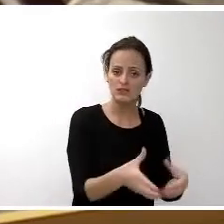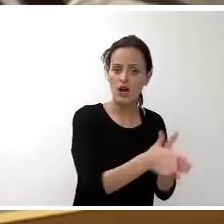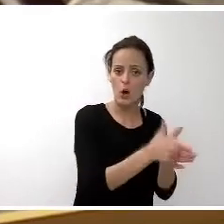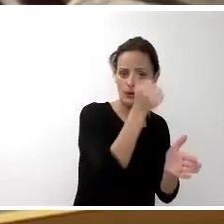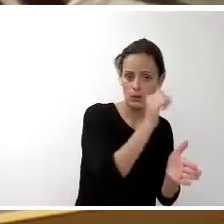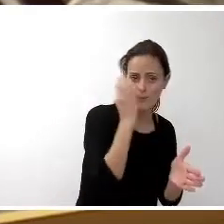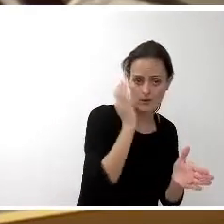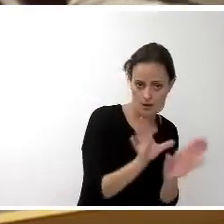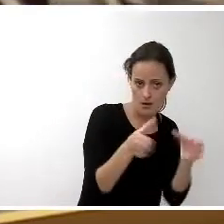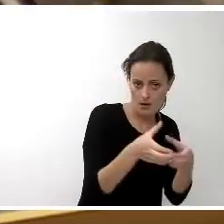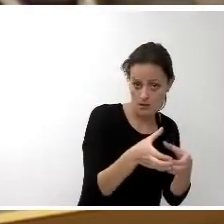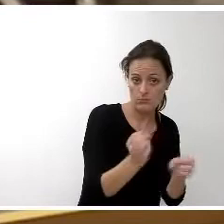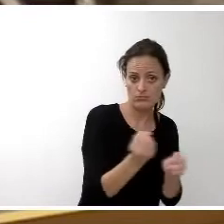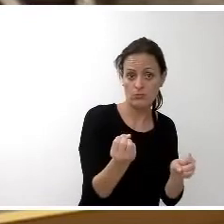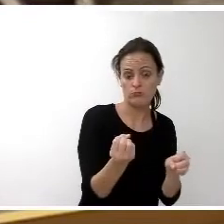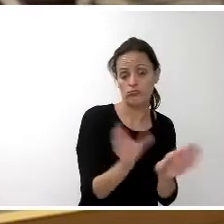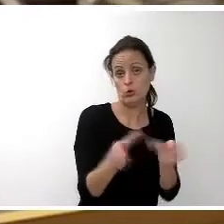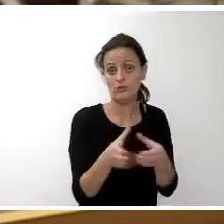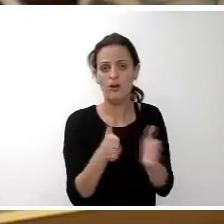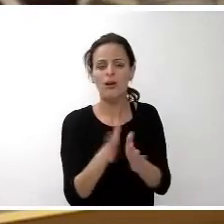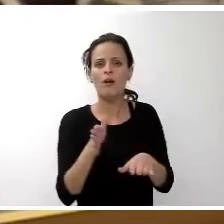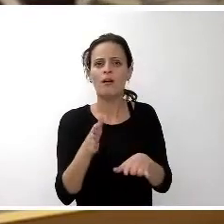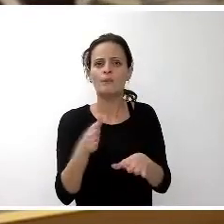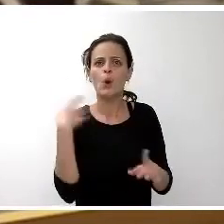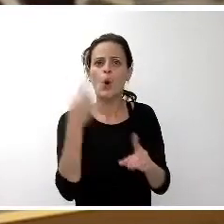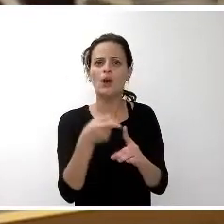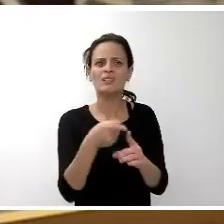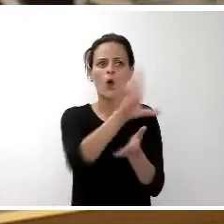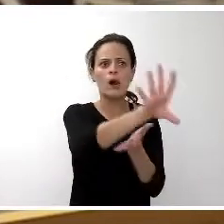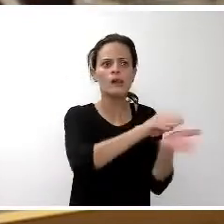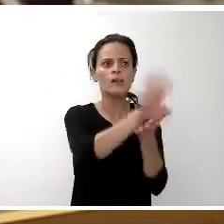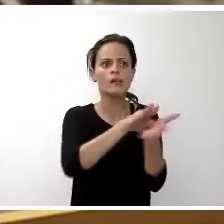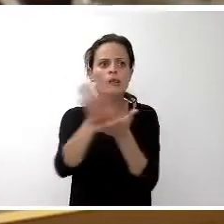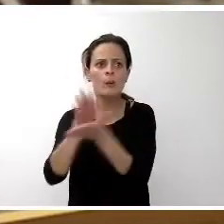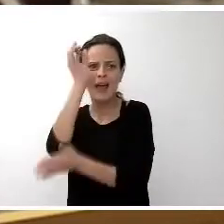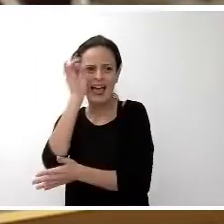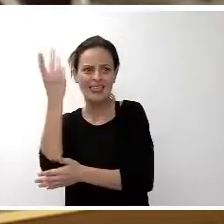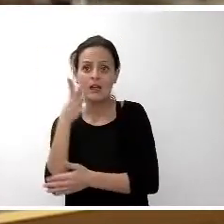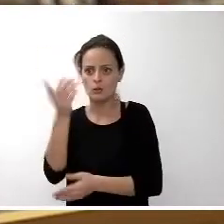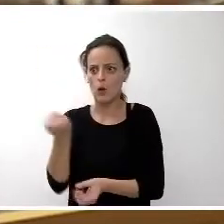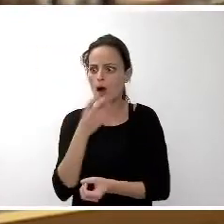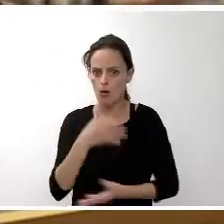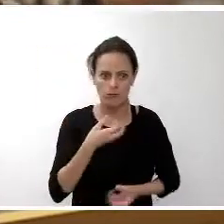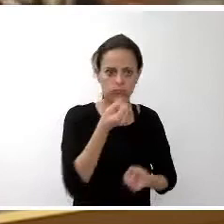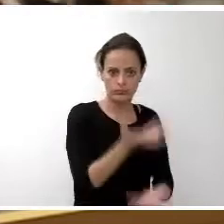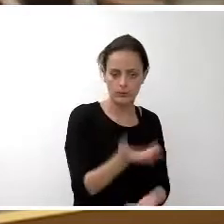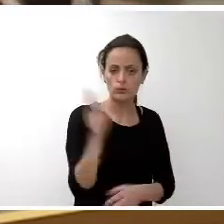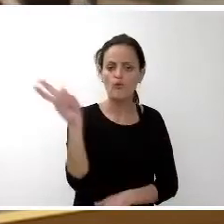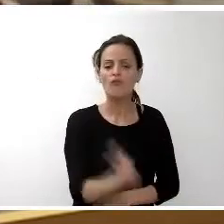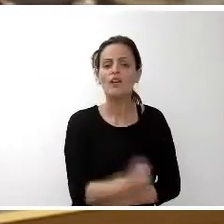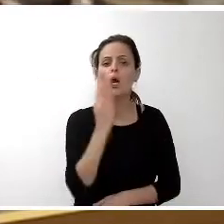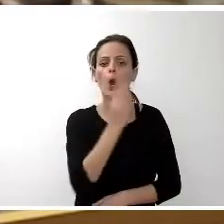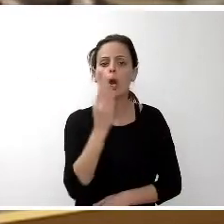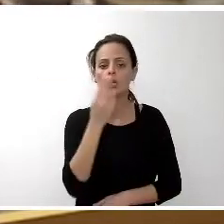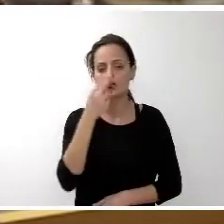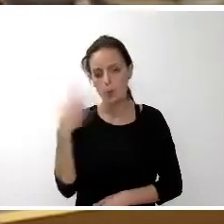compañeros para recopilar y ordenar todas esas ideas que nos has planteado. Tú vienes de un colegio público, la